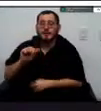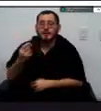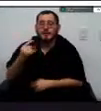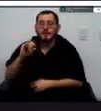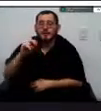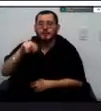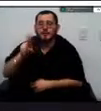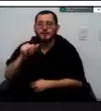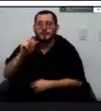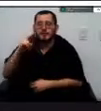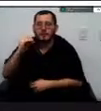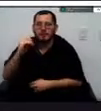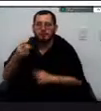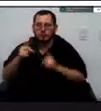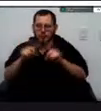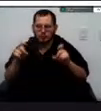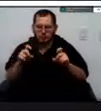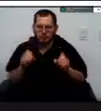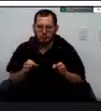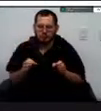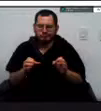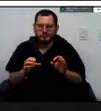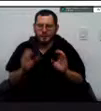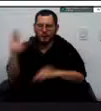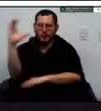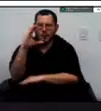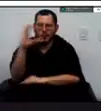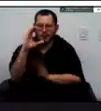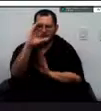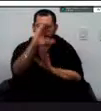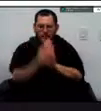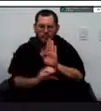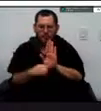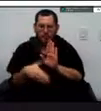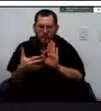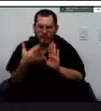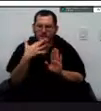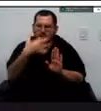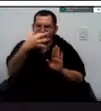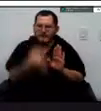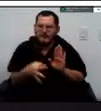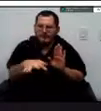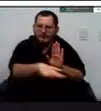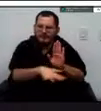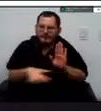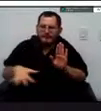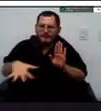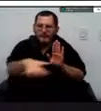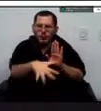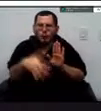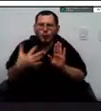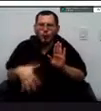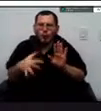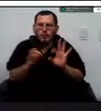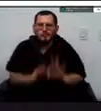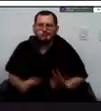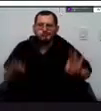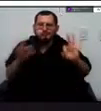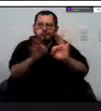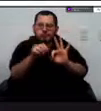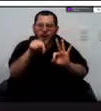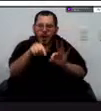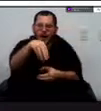manera certificados que son oficialmente como los puntos de avistamiento de aves más importantes del